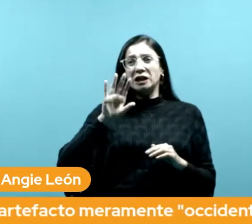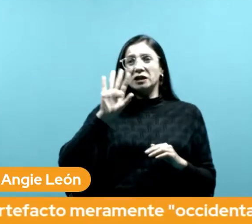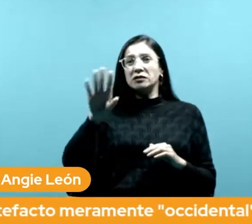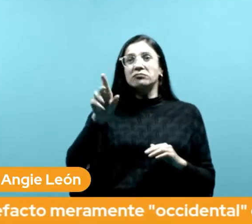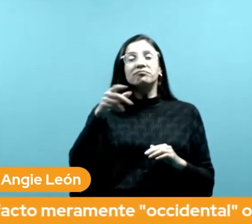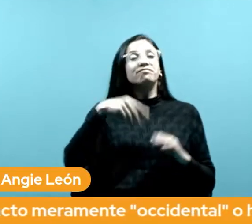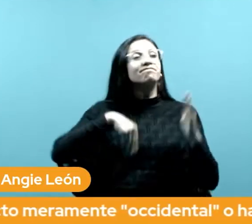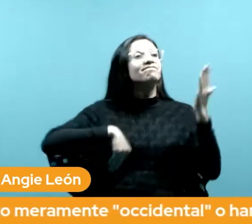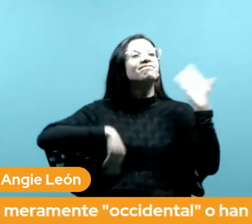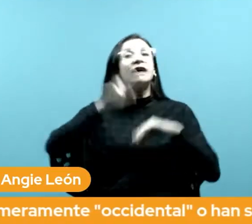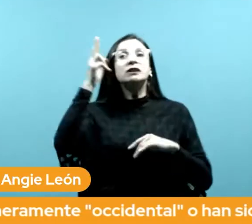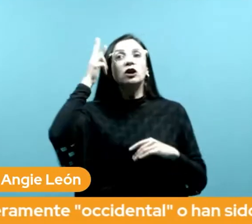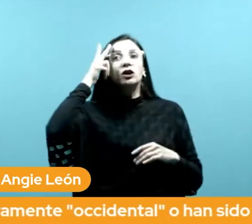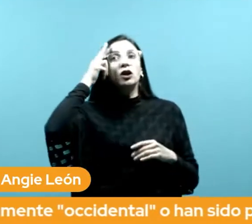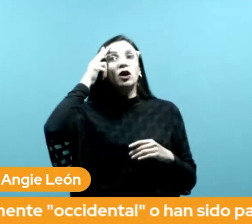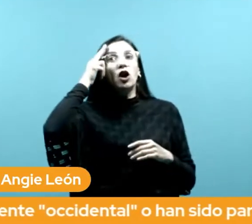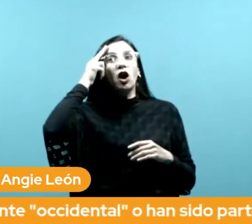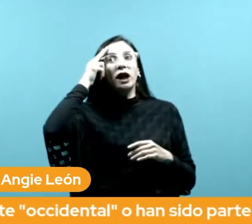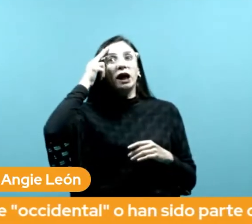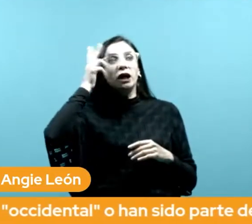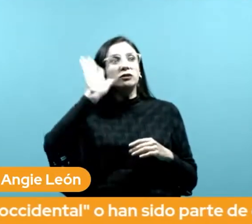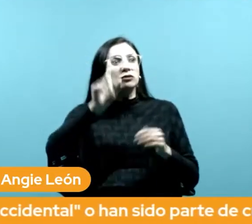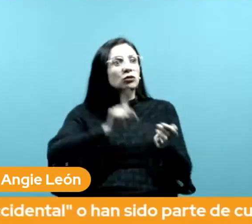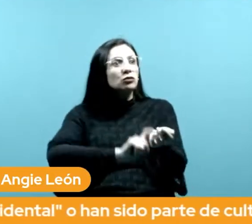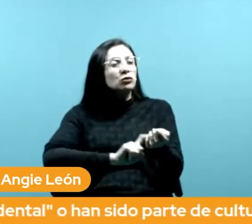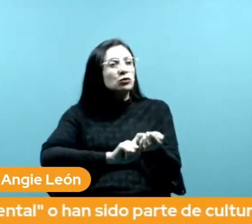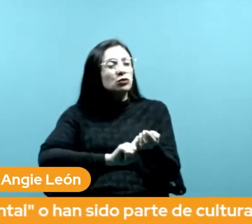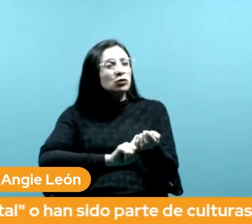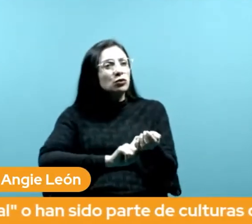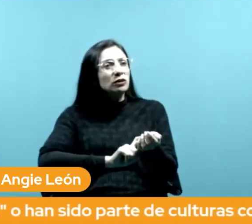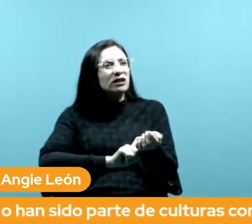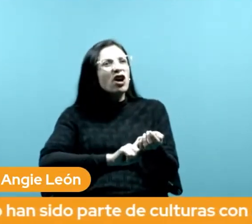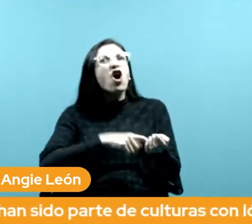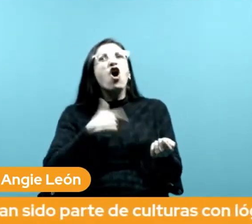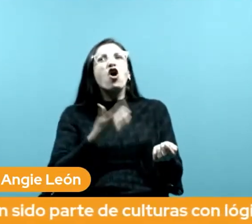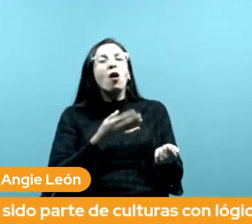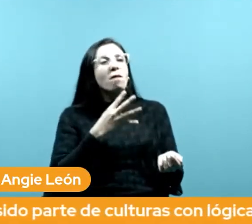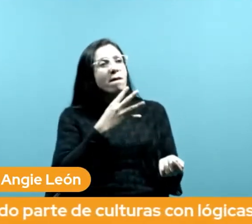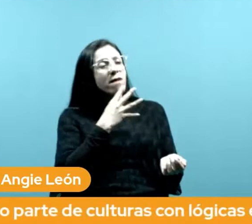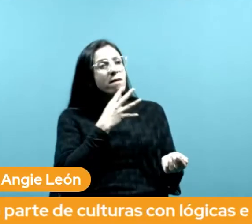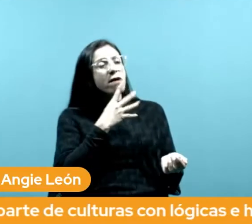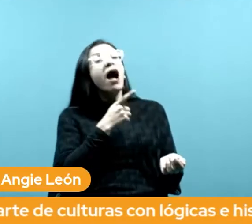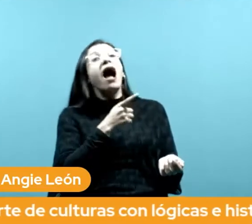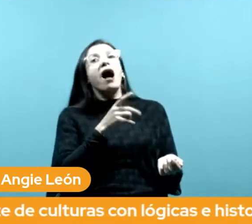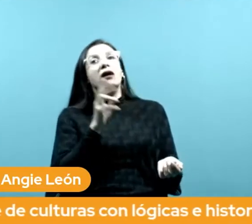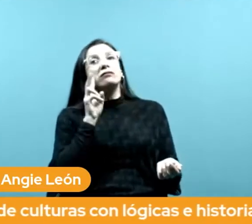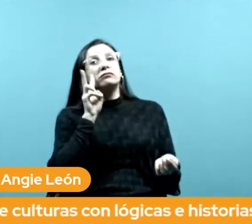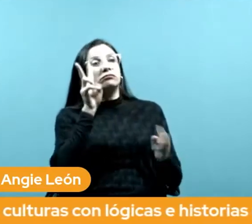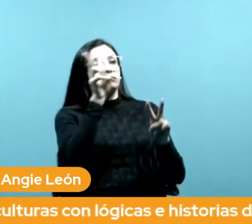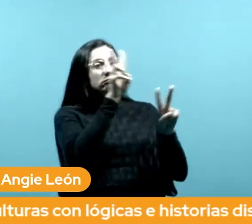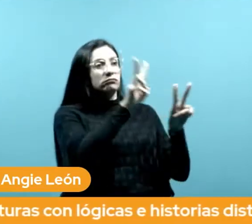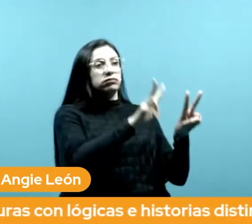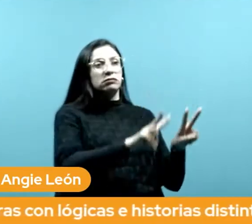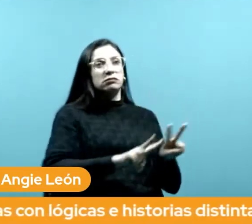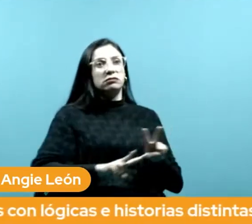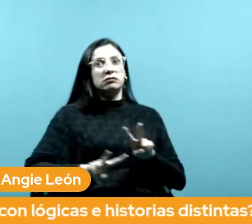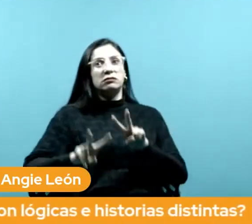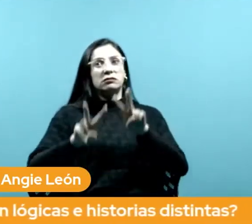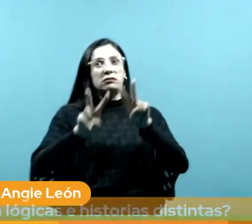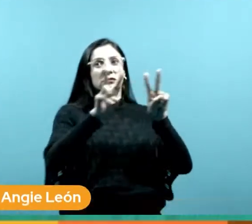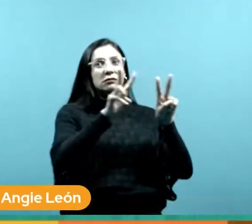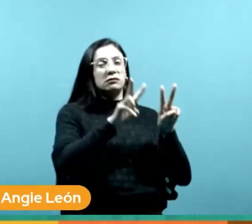lógica su racionalidad su forma de producir evidencia verdades burocracias es occidental